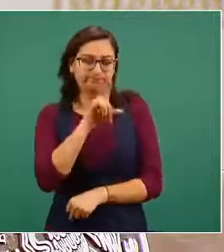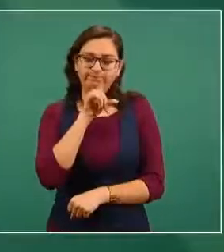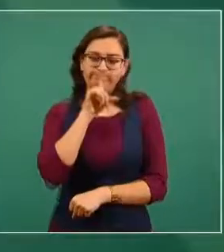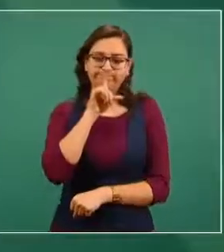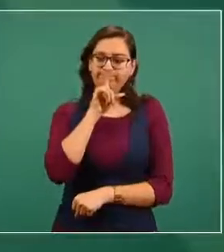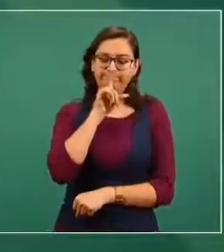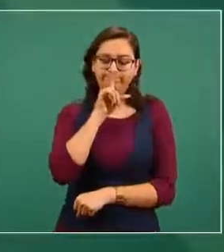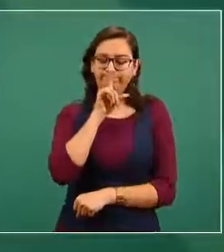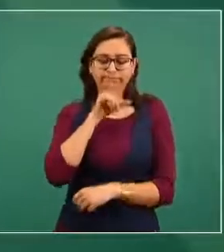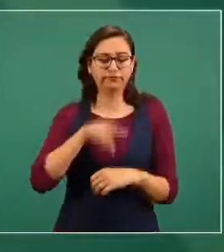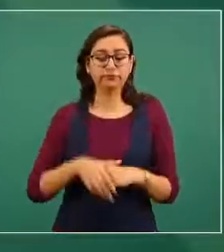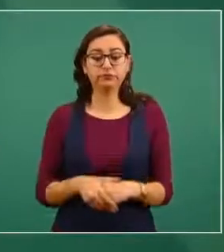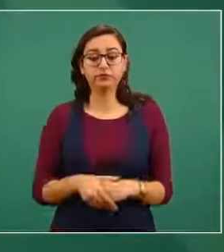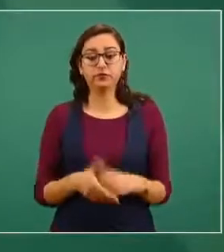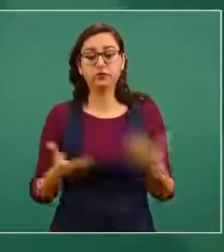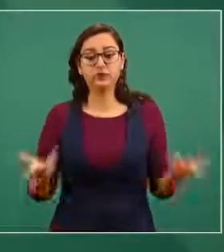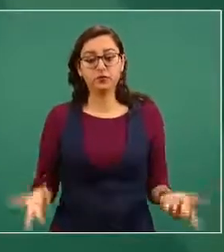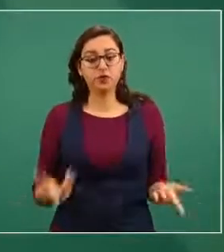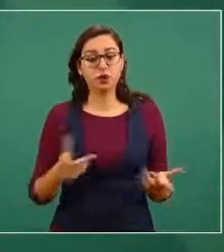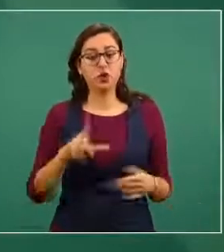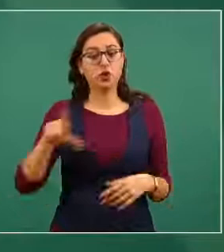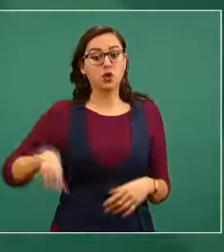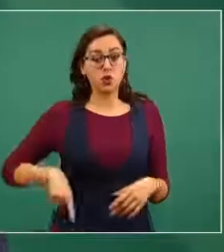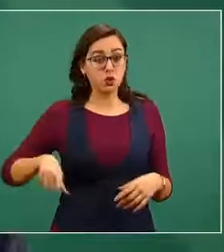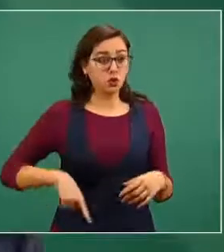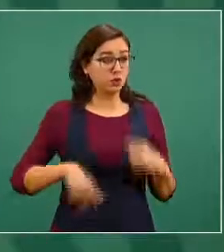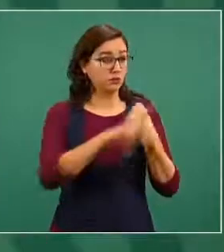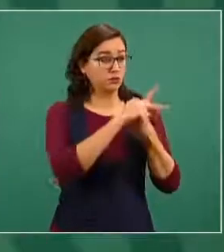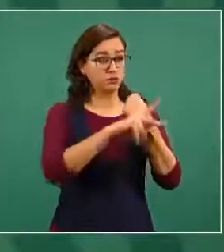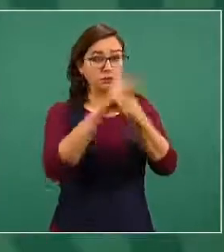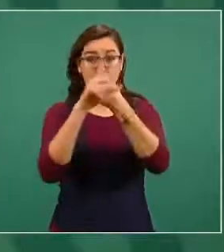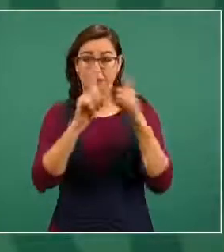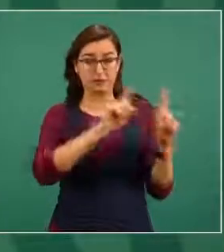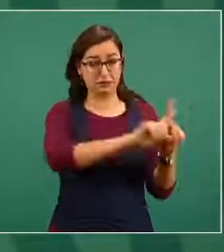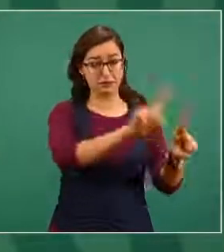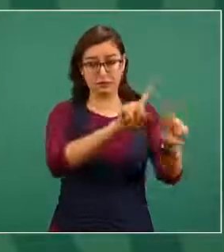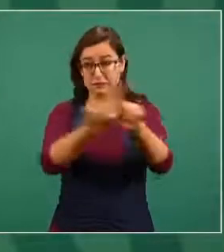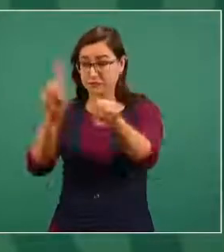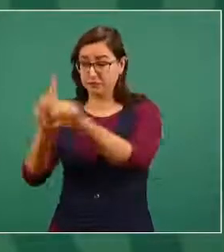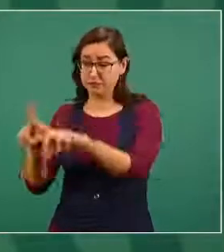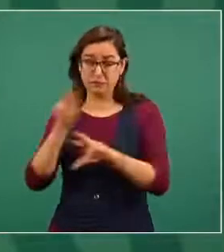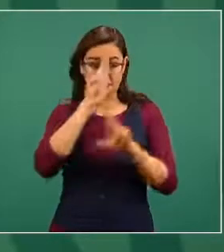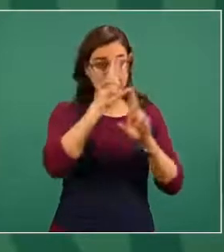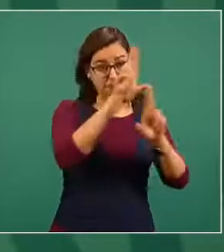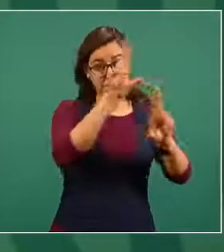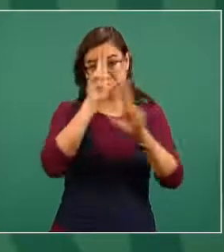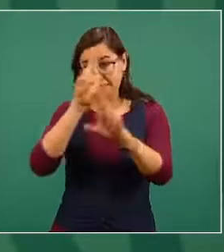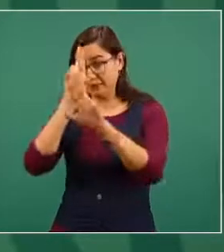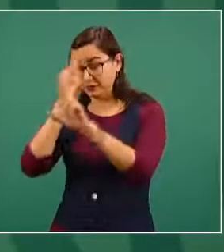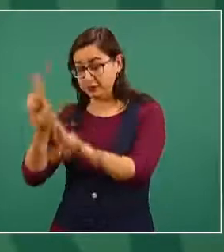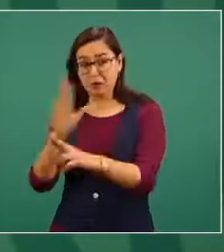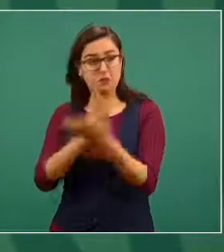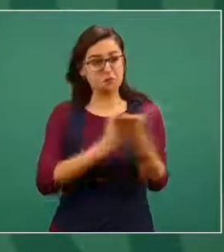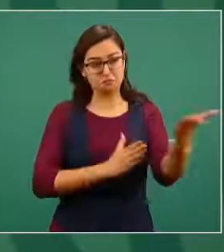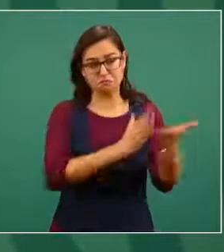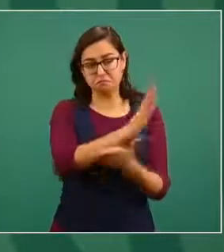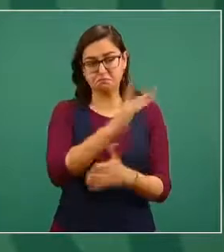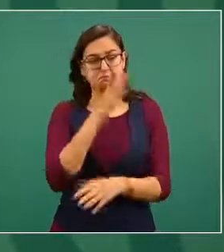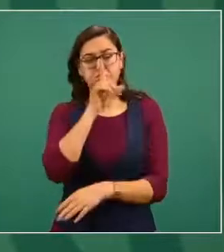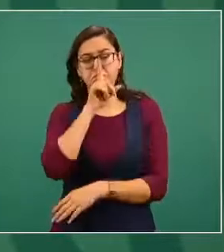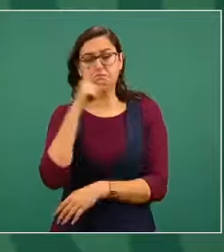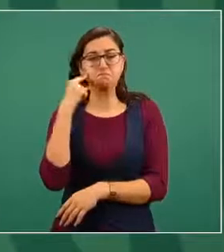partidarios de la autodeterminación de los pueblos y de la no intervención pero